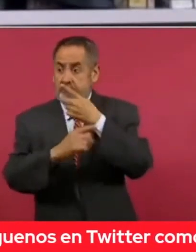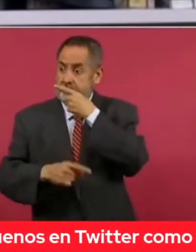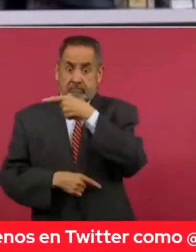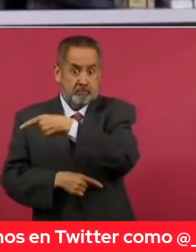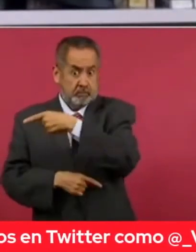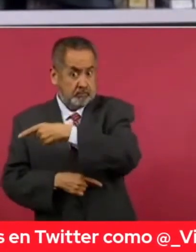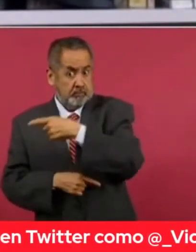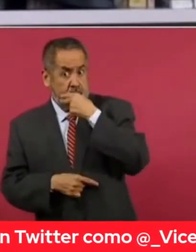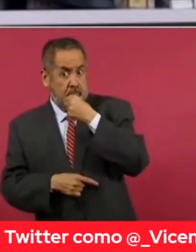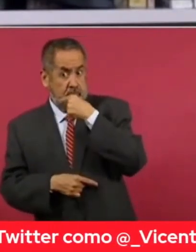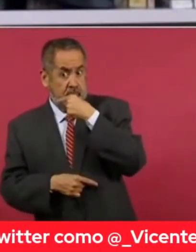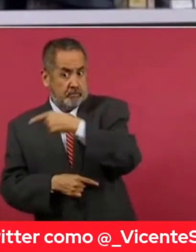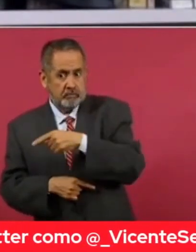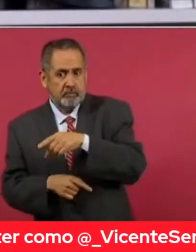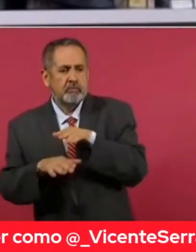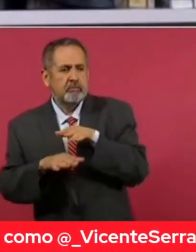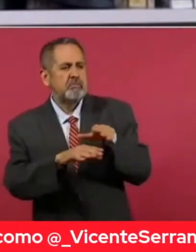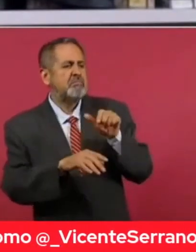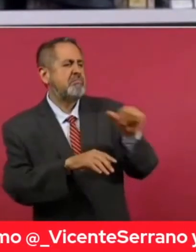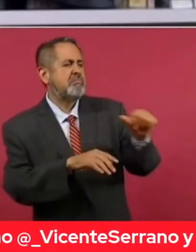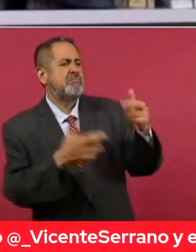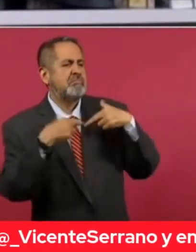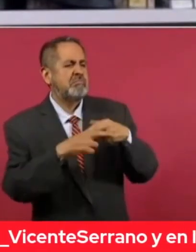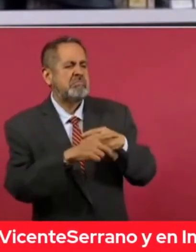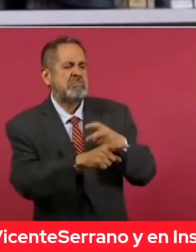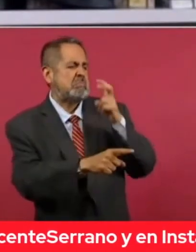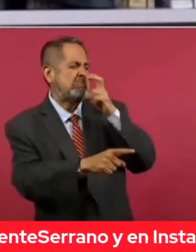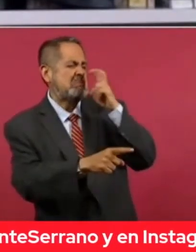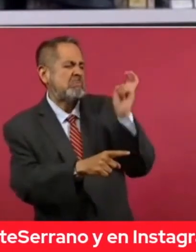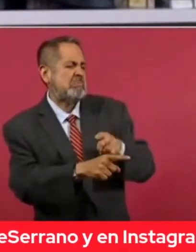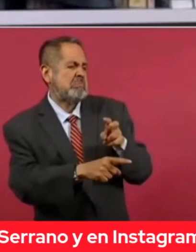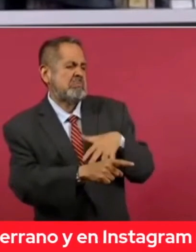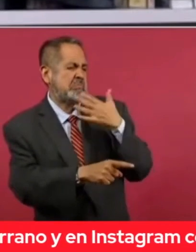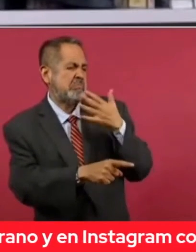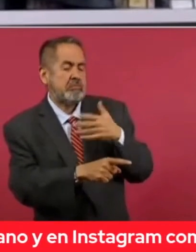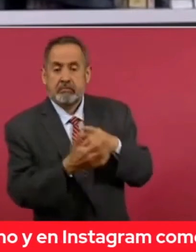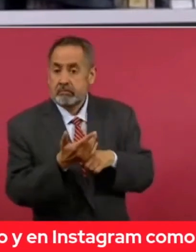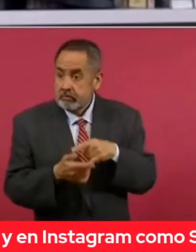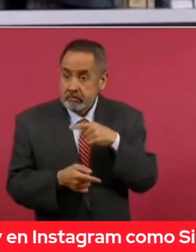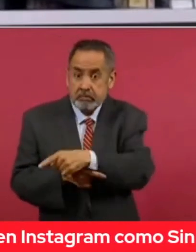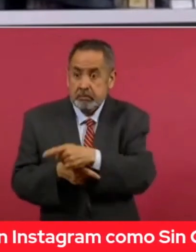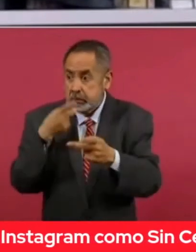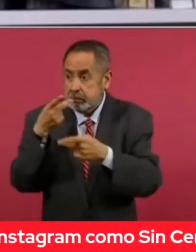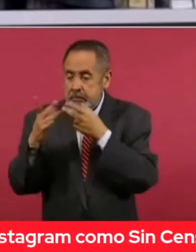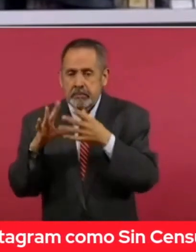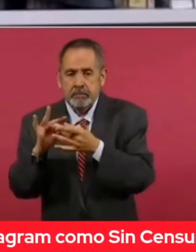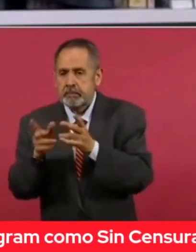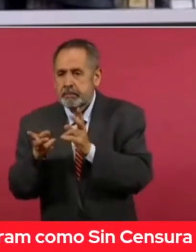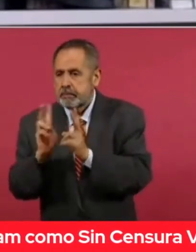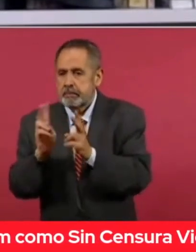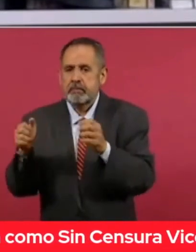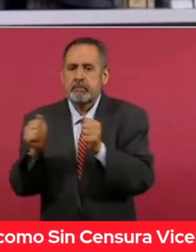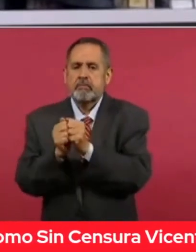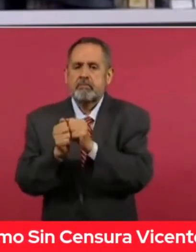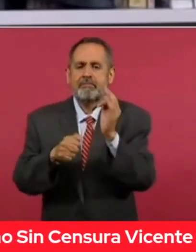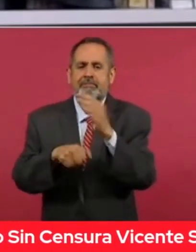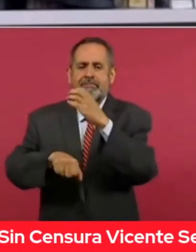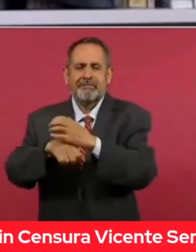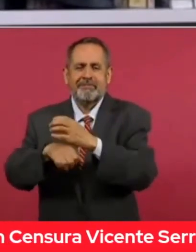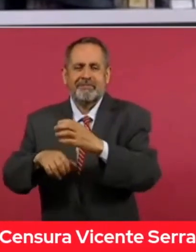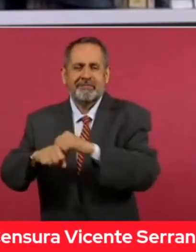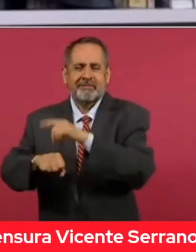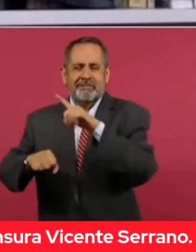desprecio sobre los maestros en una conversación que tuvo con integrantes de la Confederación de Cámaras